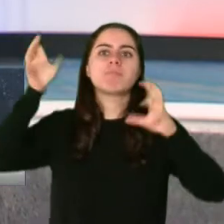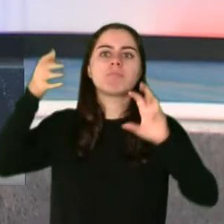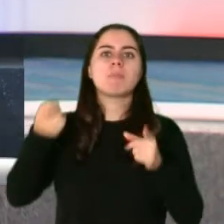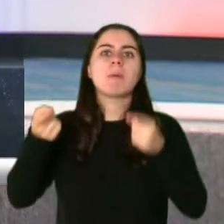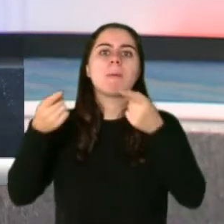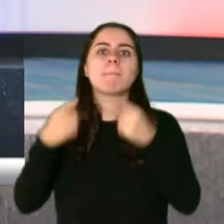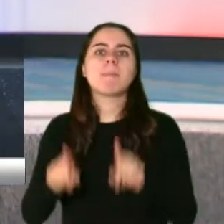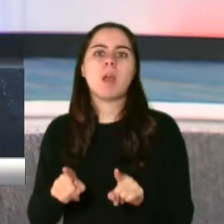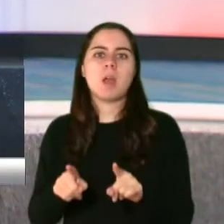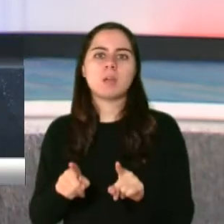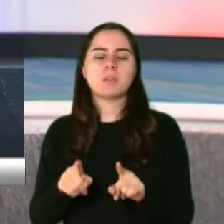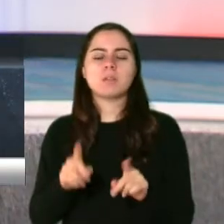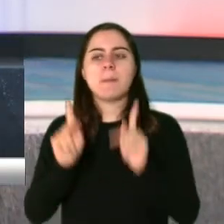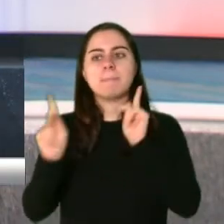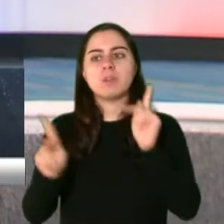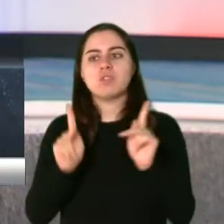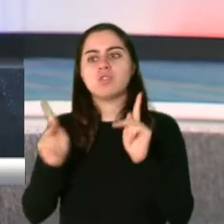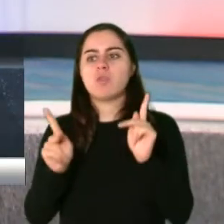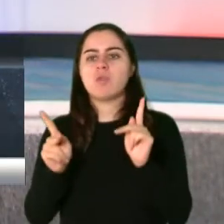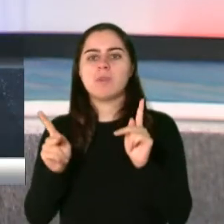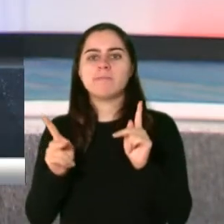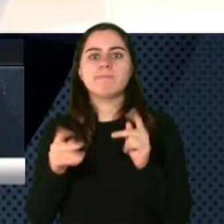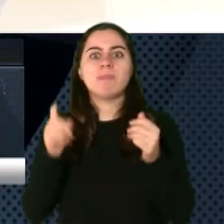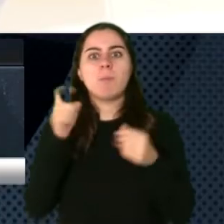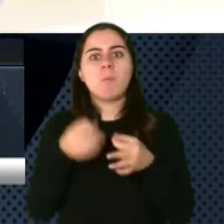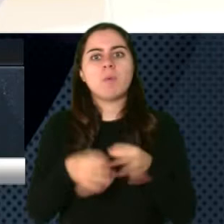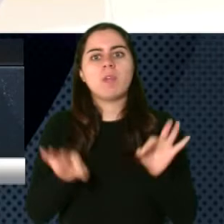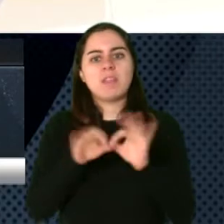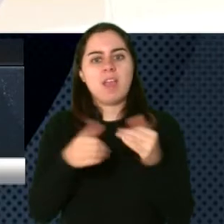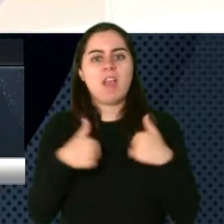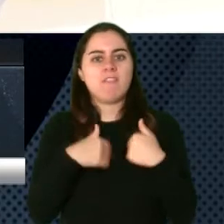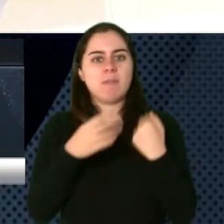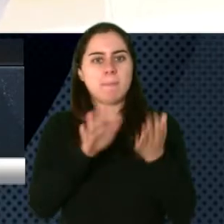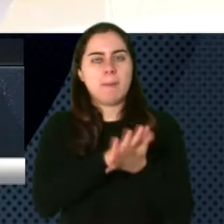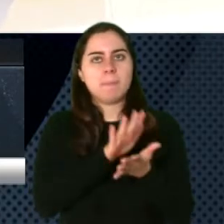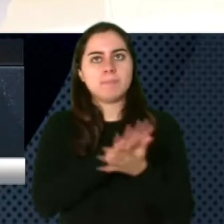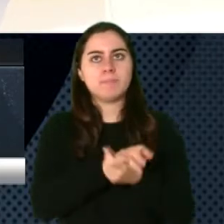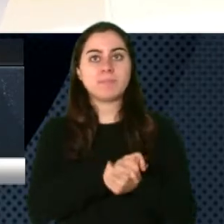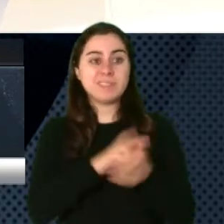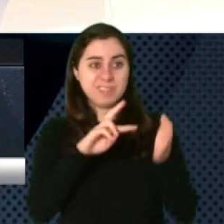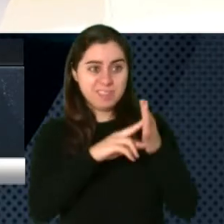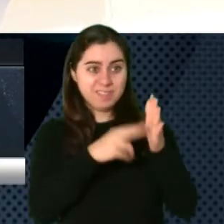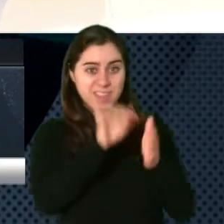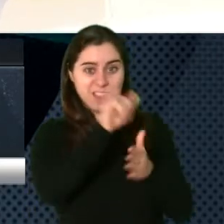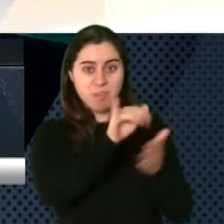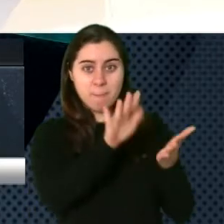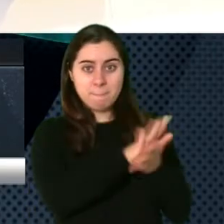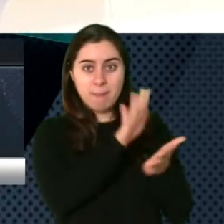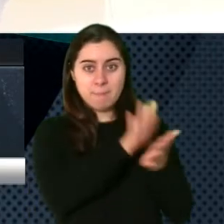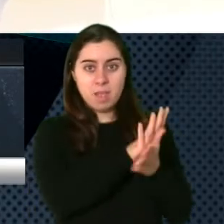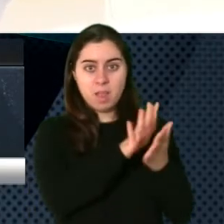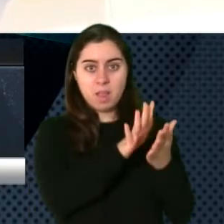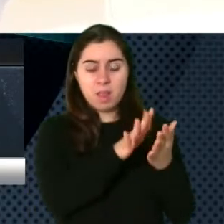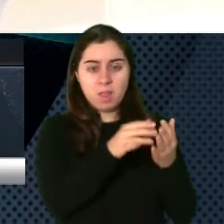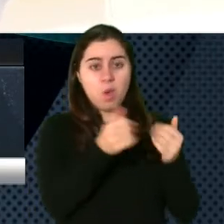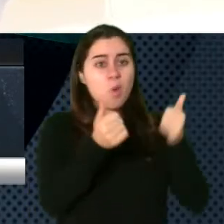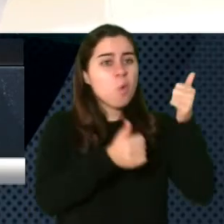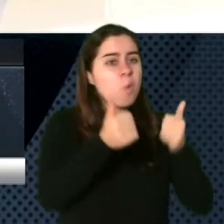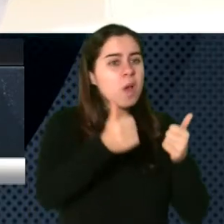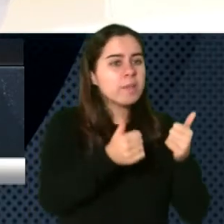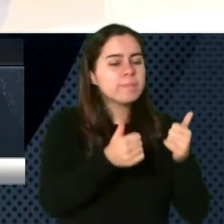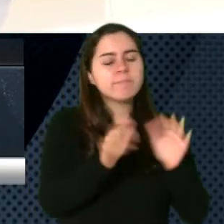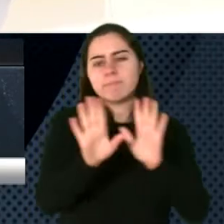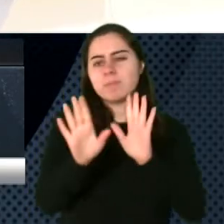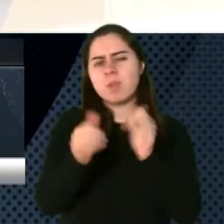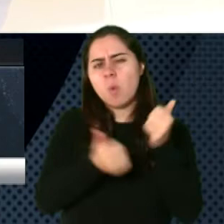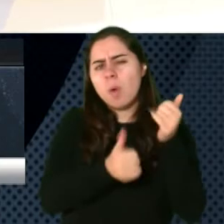sobrevivientes de estos desastres. O sea, que los documentos que tenemos que estar pendientes y tener a la mano, resguardar, ¿son cuáles, díganos? Por